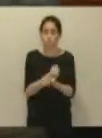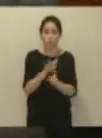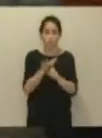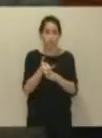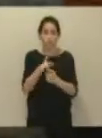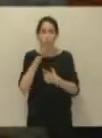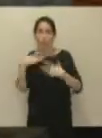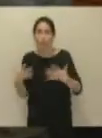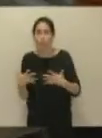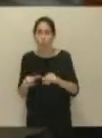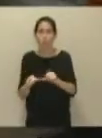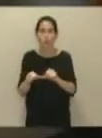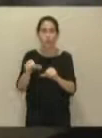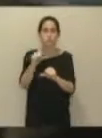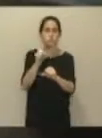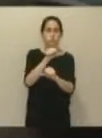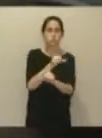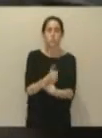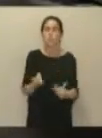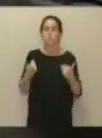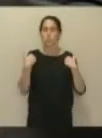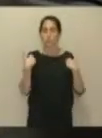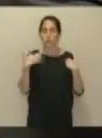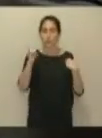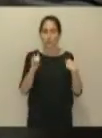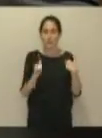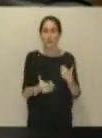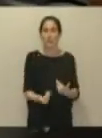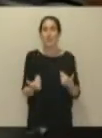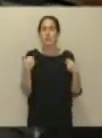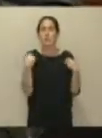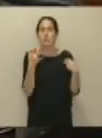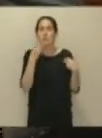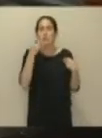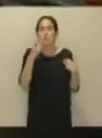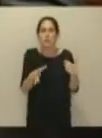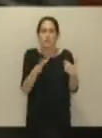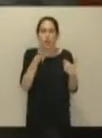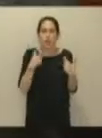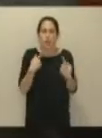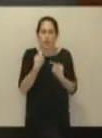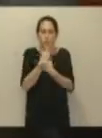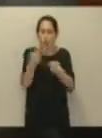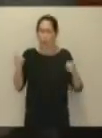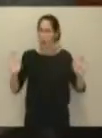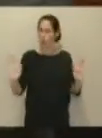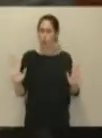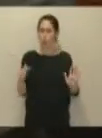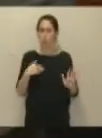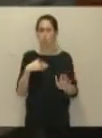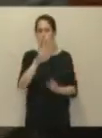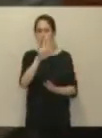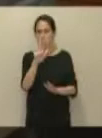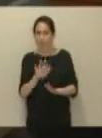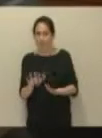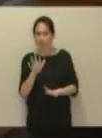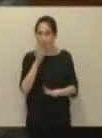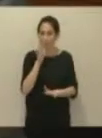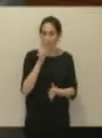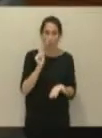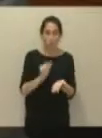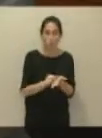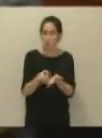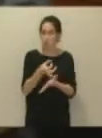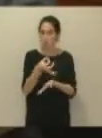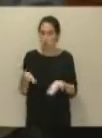hay responsables. Ojo, yo no anticipo ahora quiénes son exclusivamente los responsables. No me parece que sea ni la ocasión, ni el